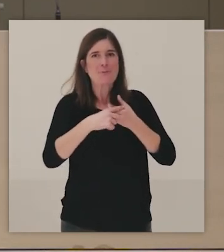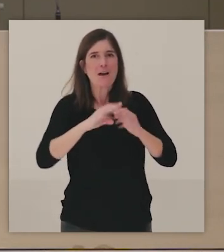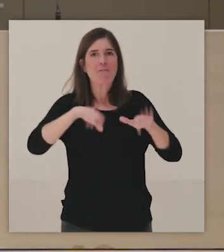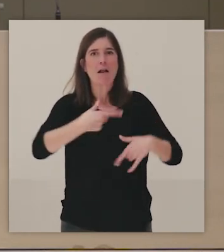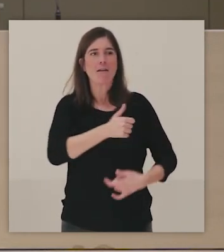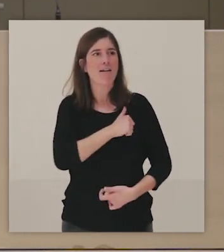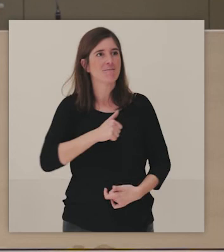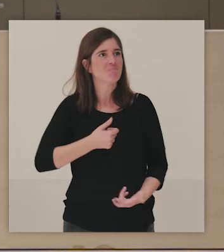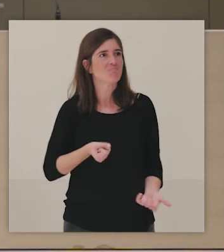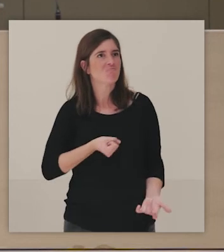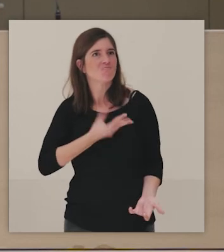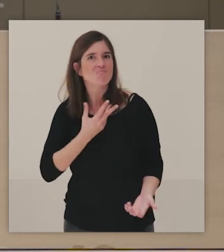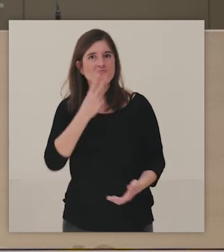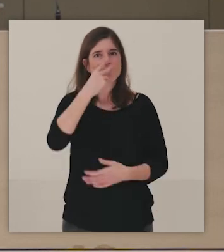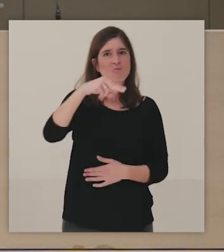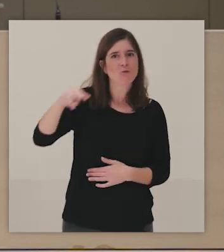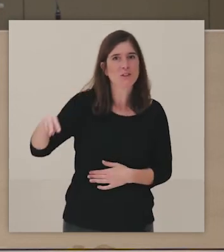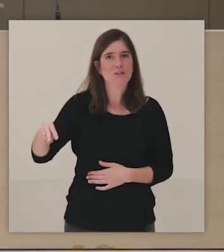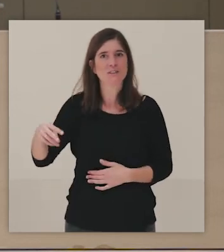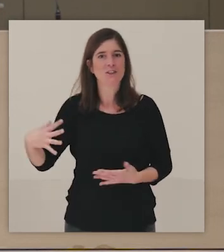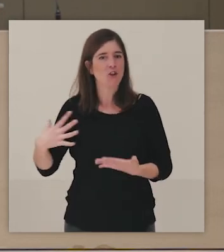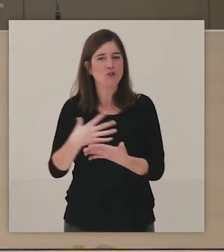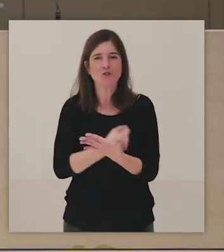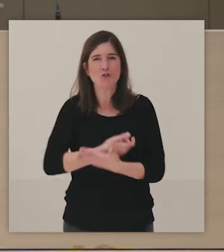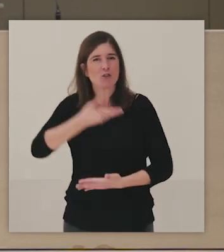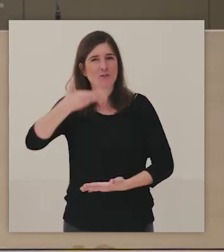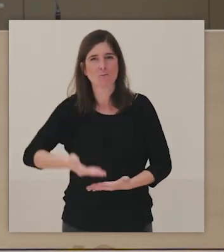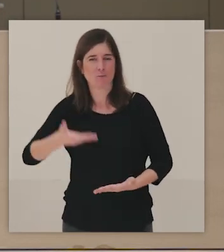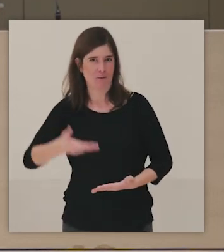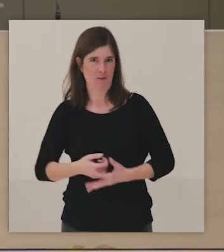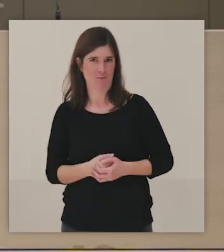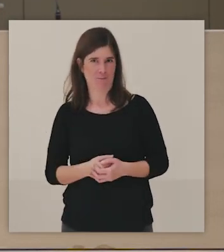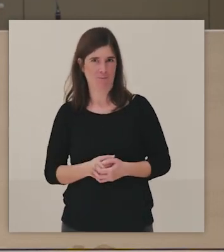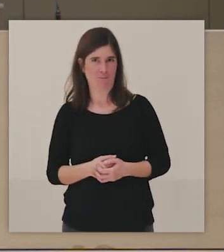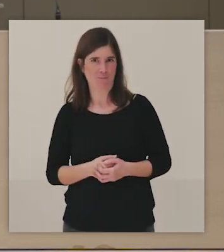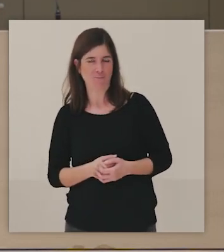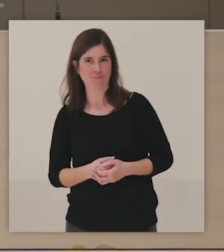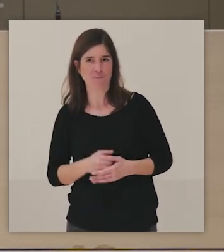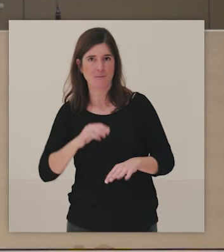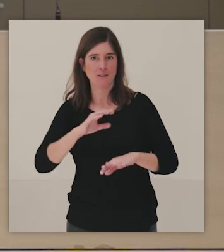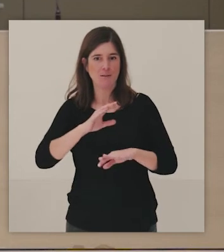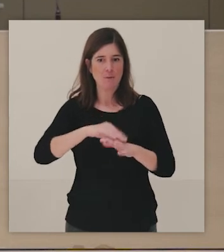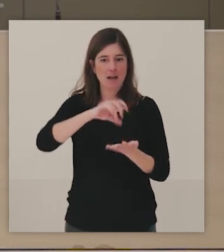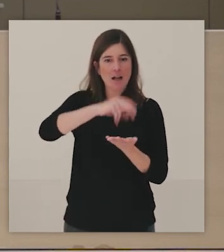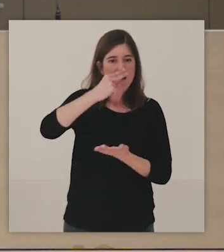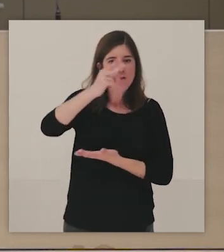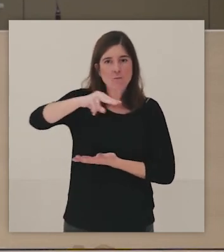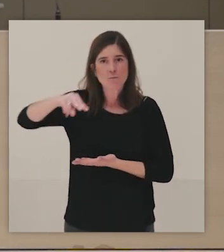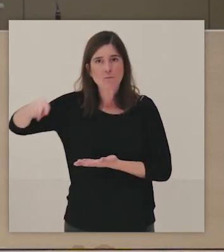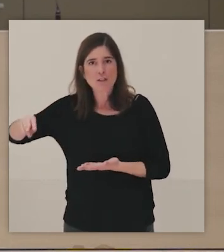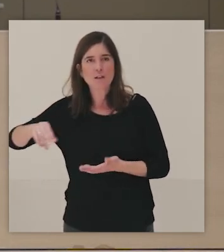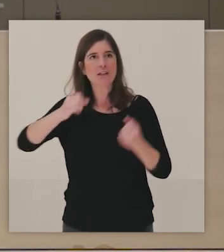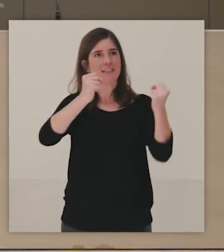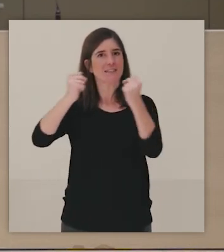o sea, todos somos importantes para el museo, no es el museo es importante para nosotros, no, las personas somos importantes